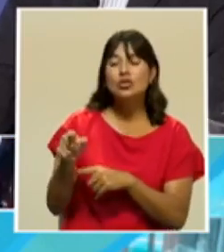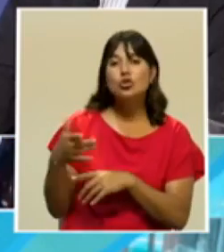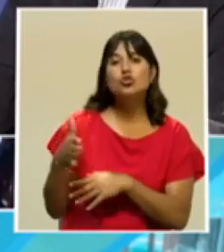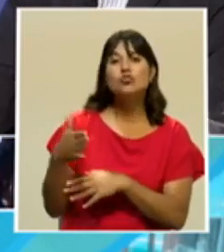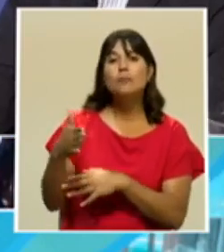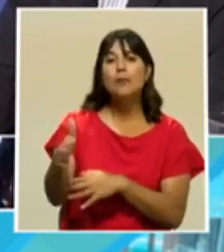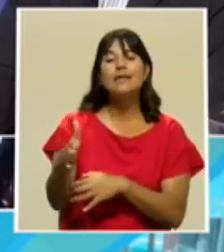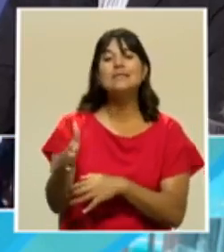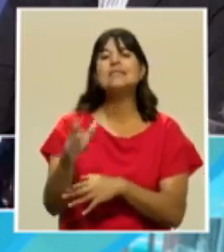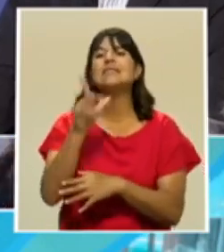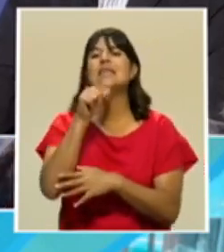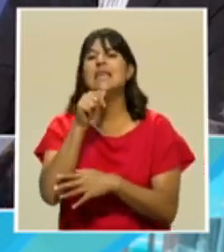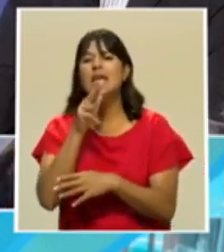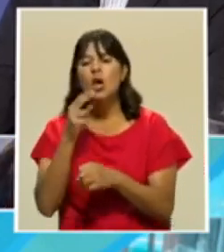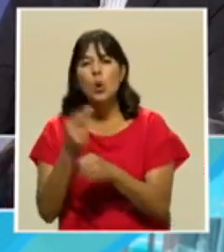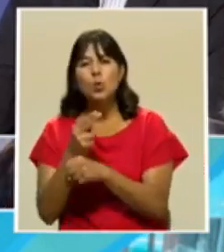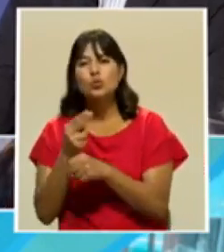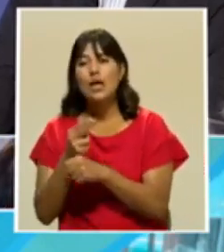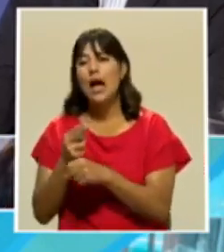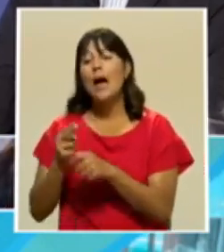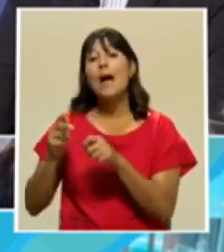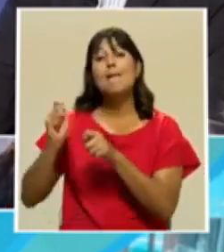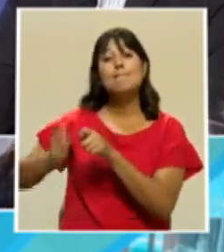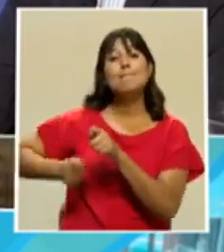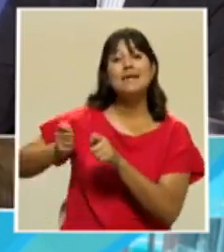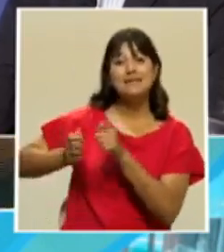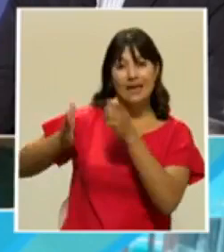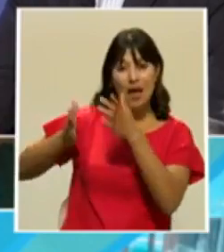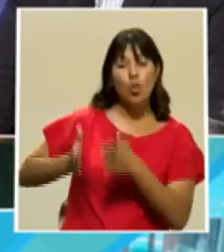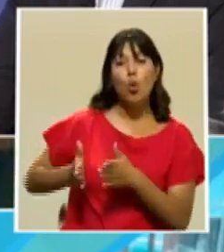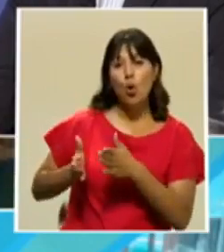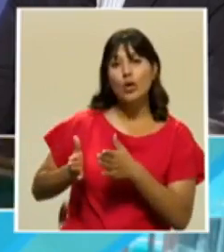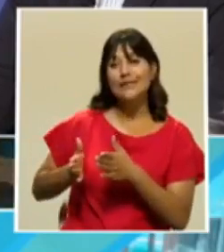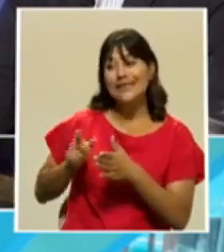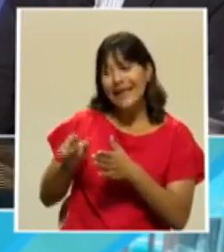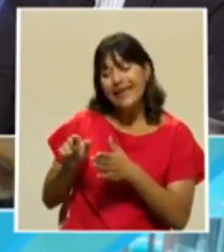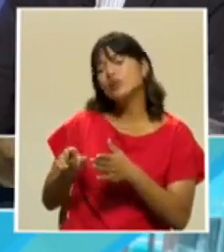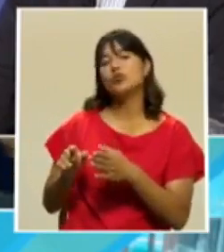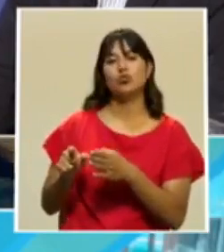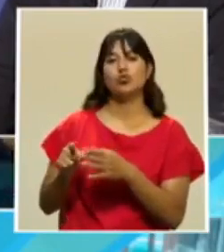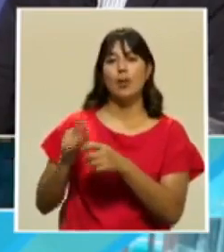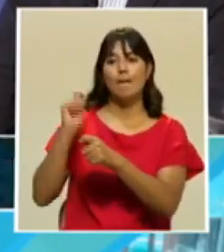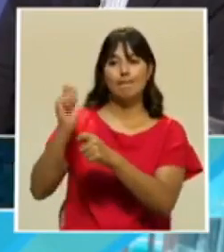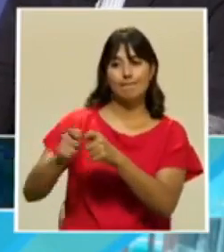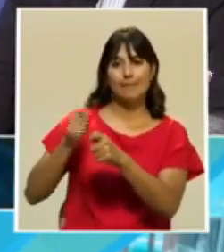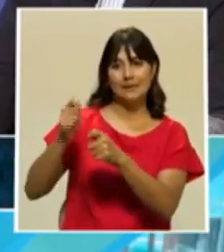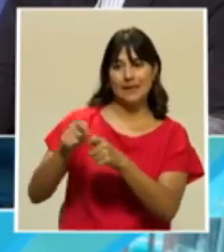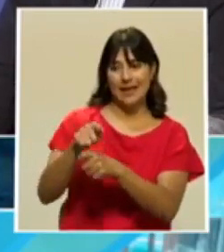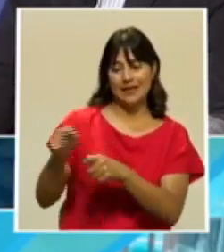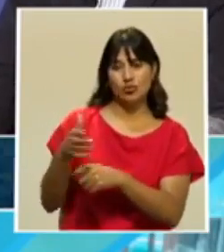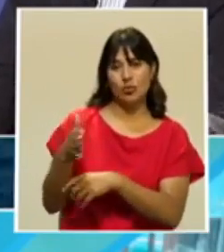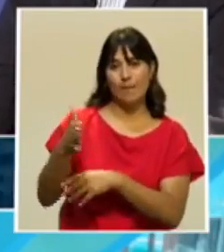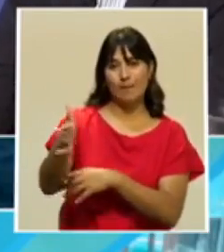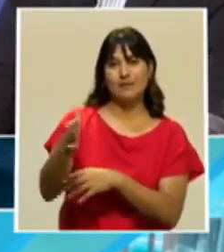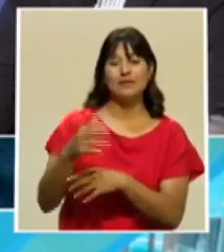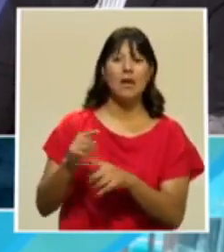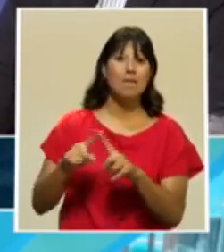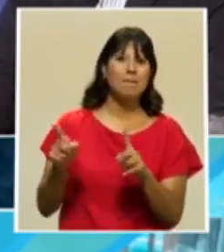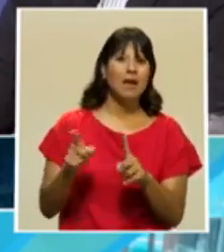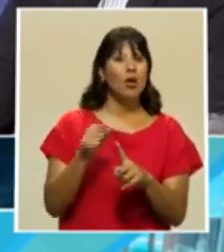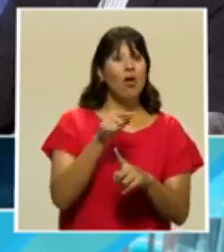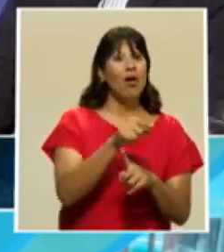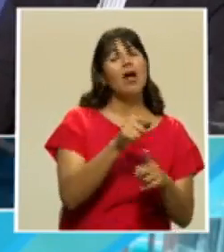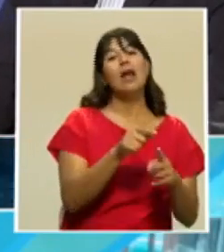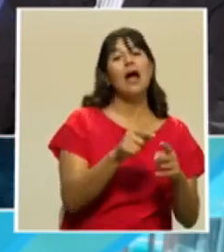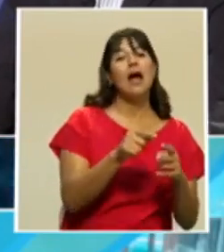son básicamente una gran cantidad de especies de interés comercial que eventualmente ya no podrán ser capturadas y no se